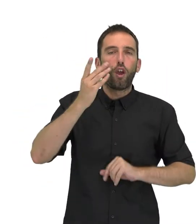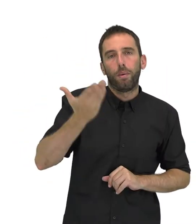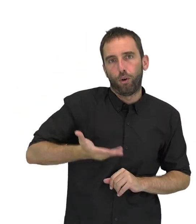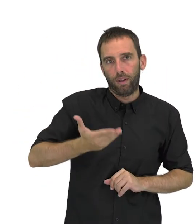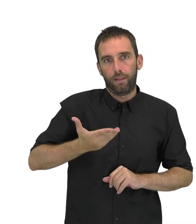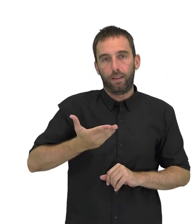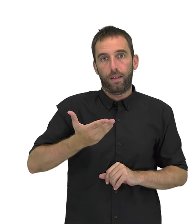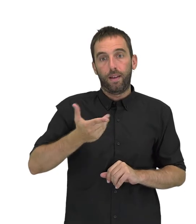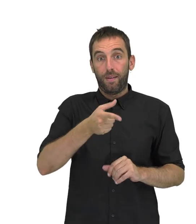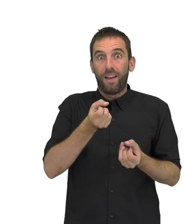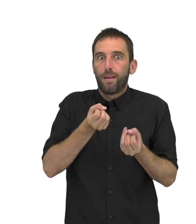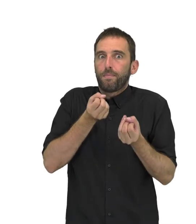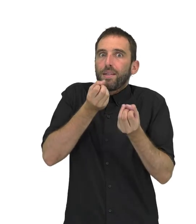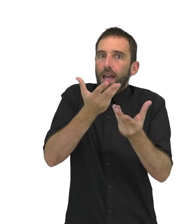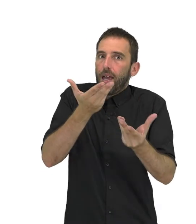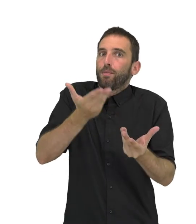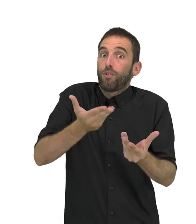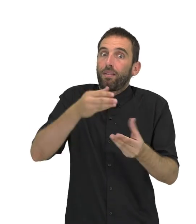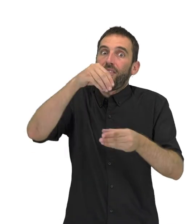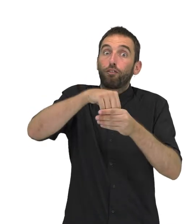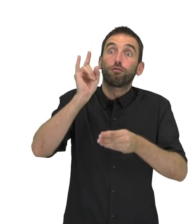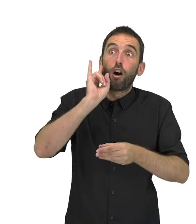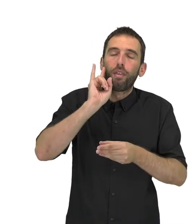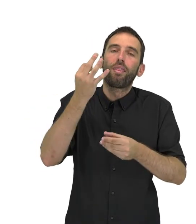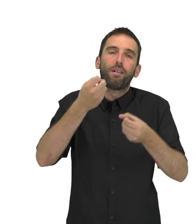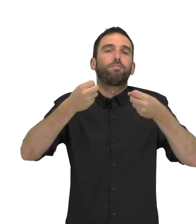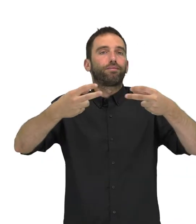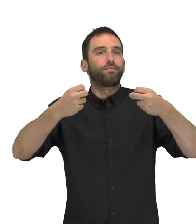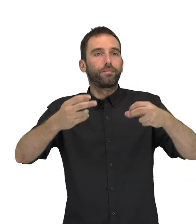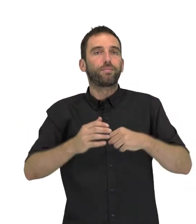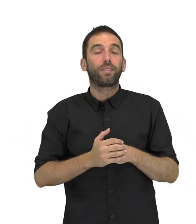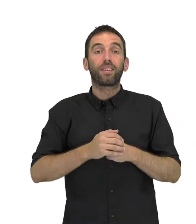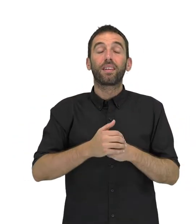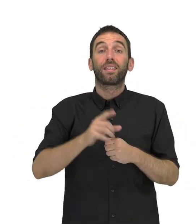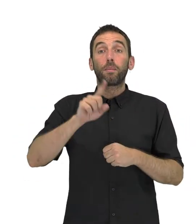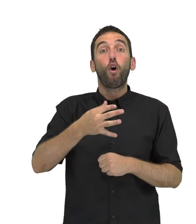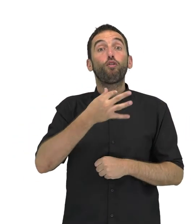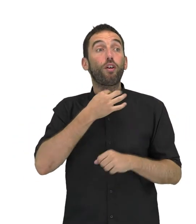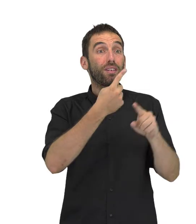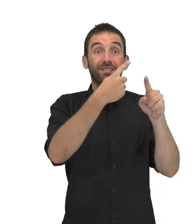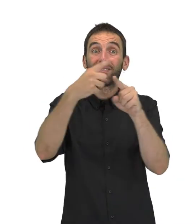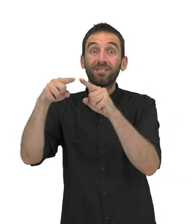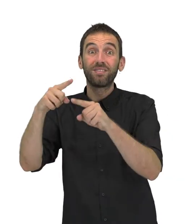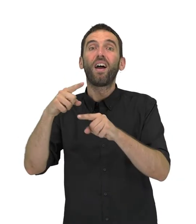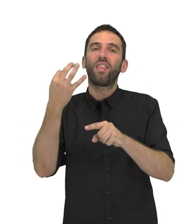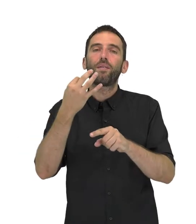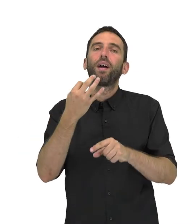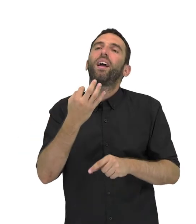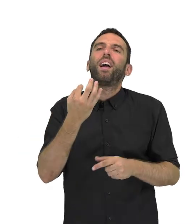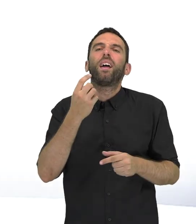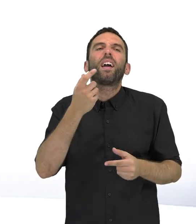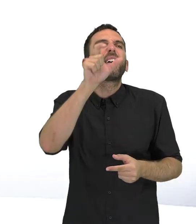mensaje que transmite el vídeo. Cuando hay diferentes voces se debe identificar al hablante al que corresponde cada subtítulo.